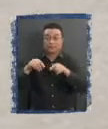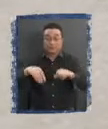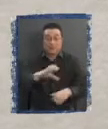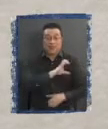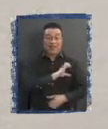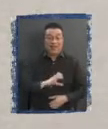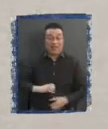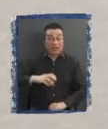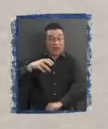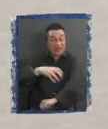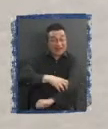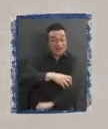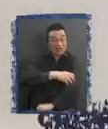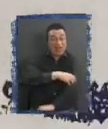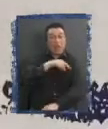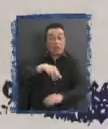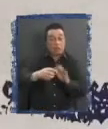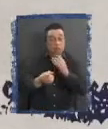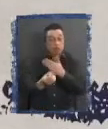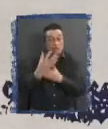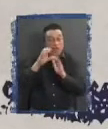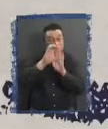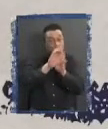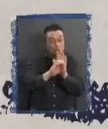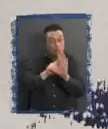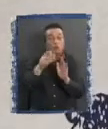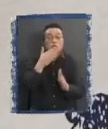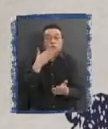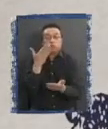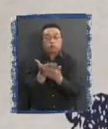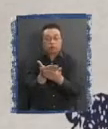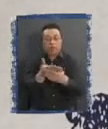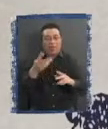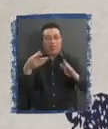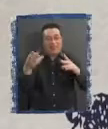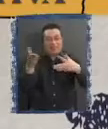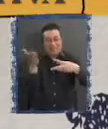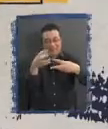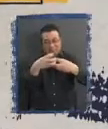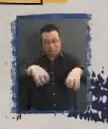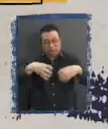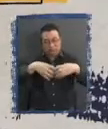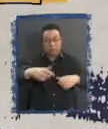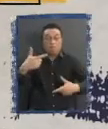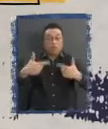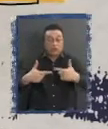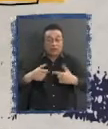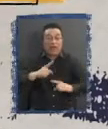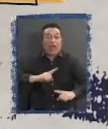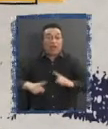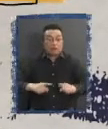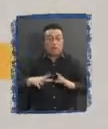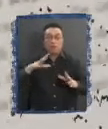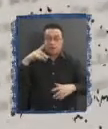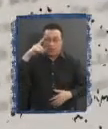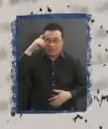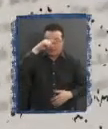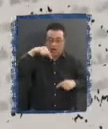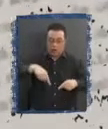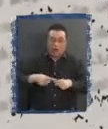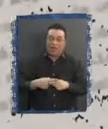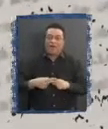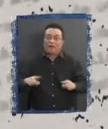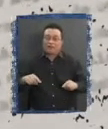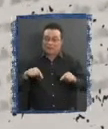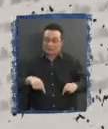El proyecto de nueva constitución Propone una división política Y administrativa del país Algo más compleja Que la actual En